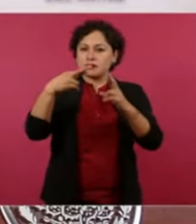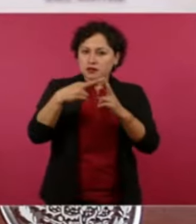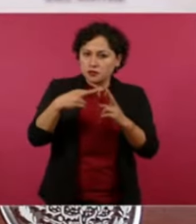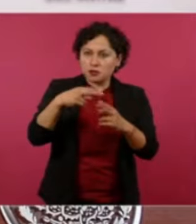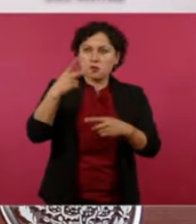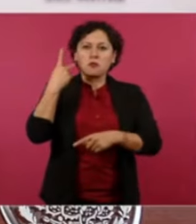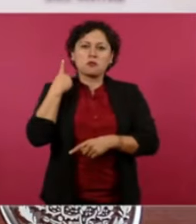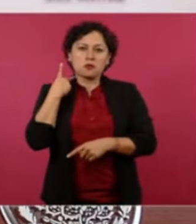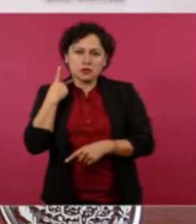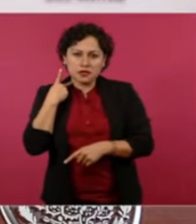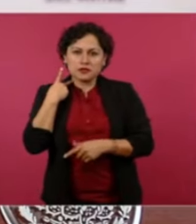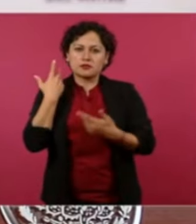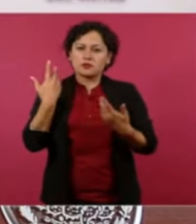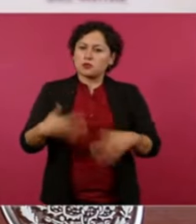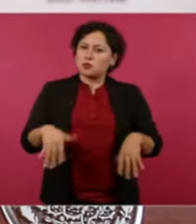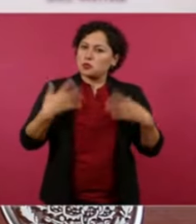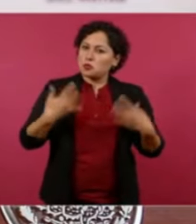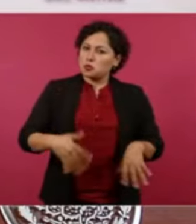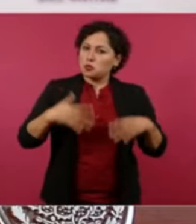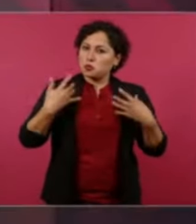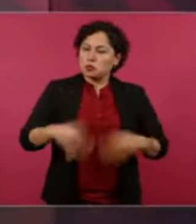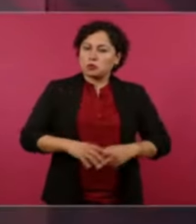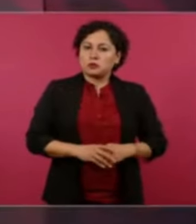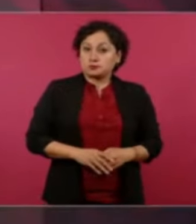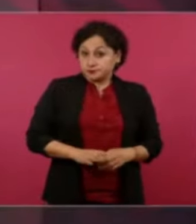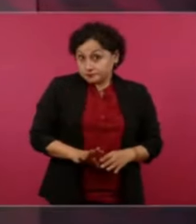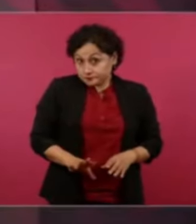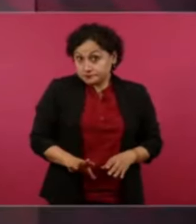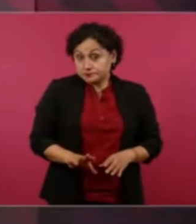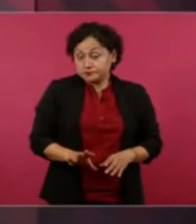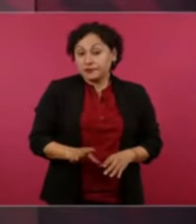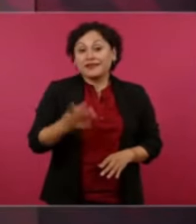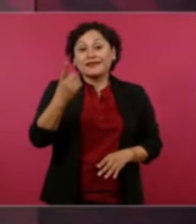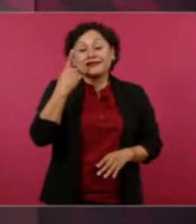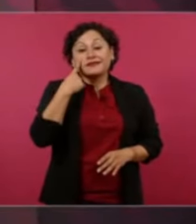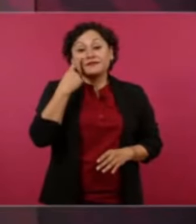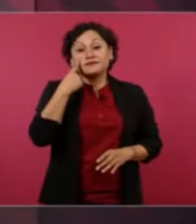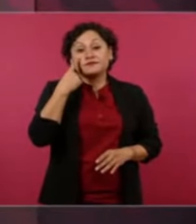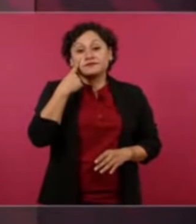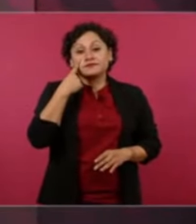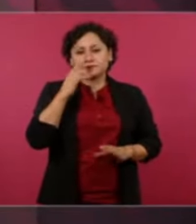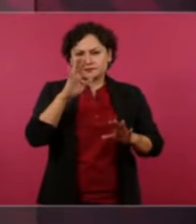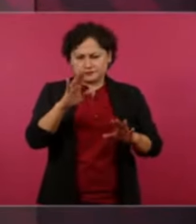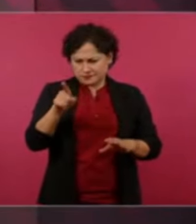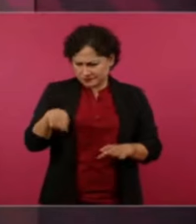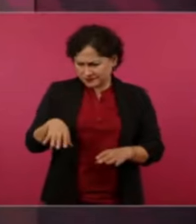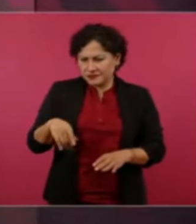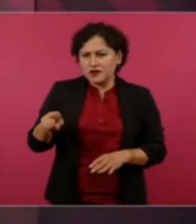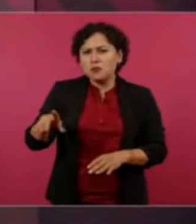Y bastaría haber busca,